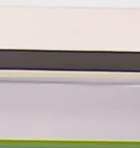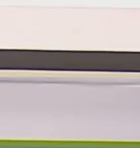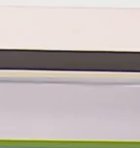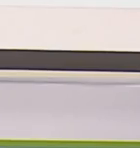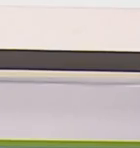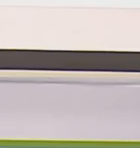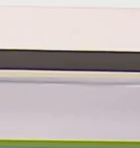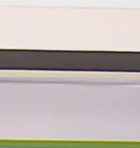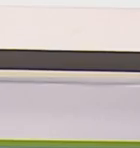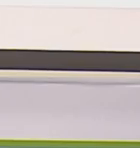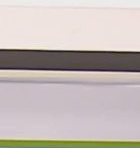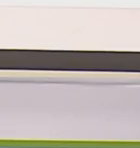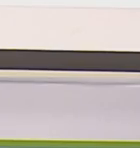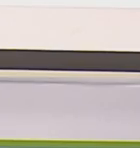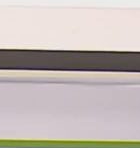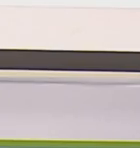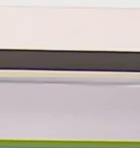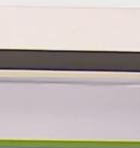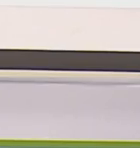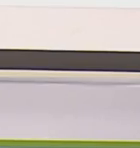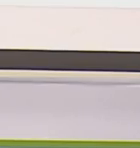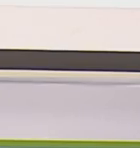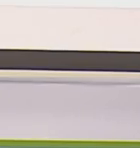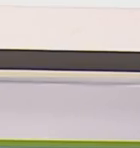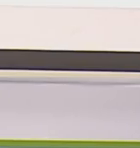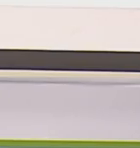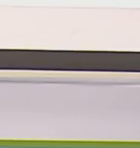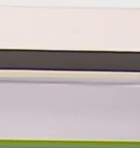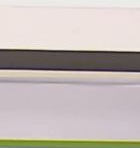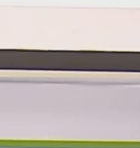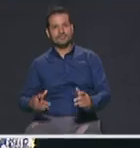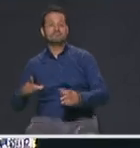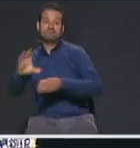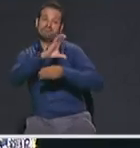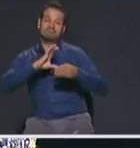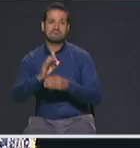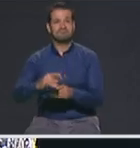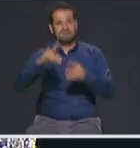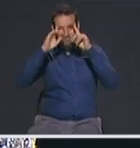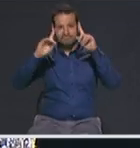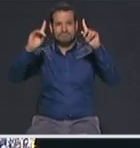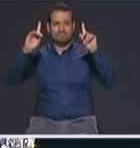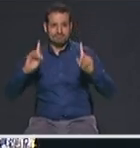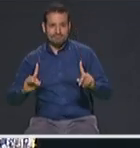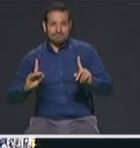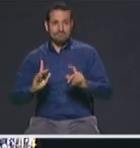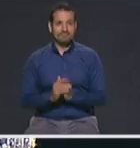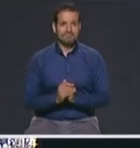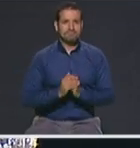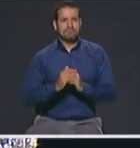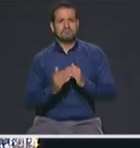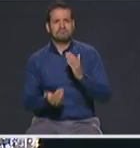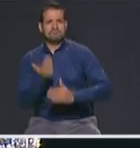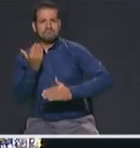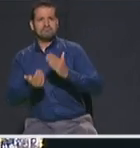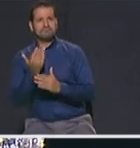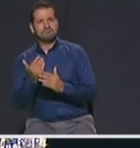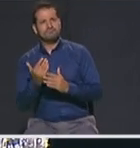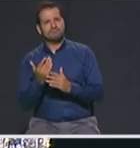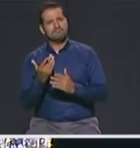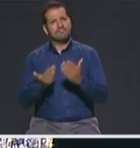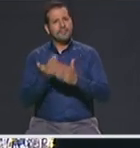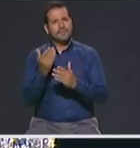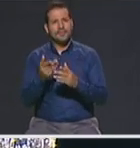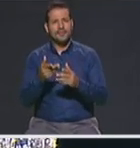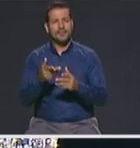Candidato Jesús Aníbal Echeverry la ciudadanía eligió Lo primero es que mapear en la ciudad de Medellín